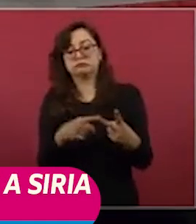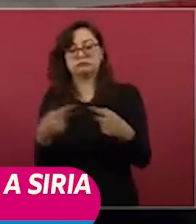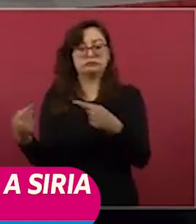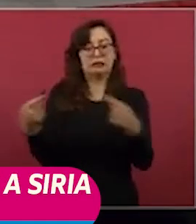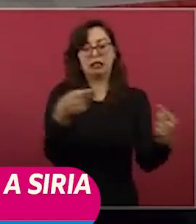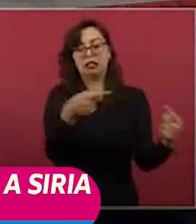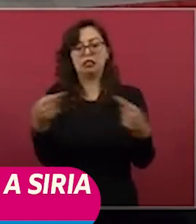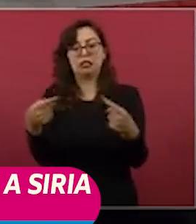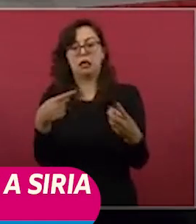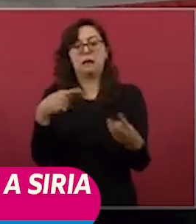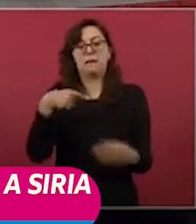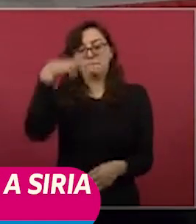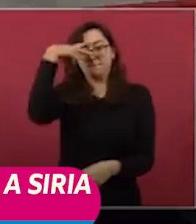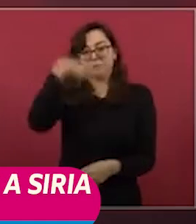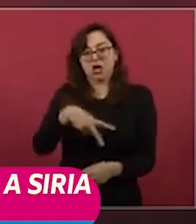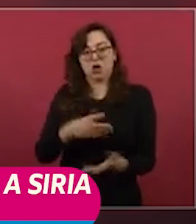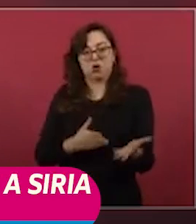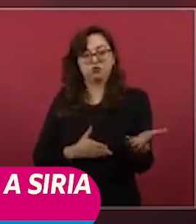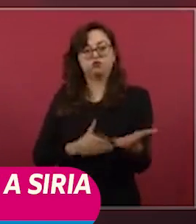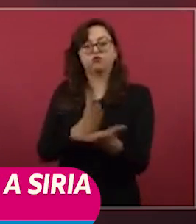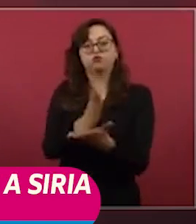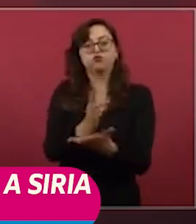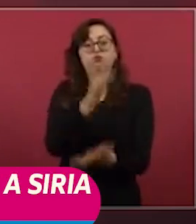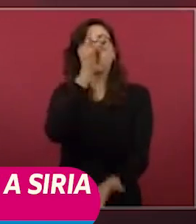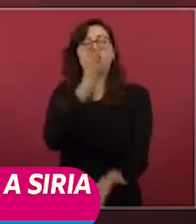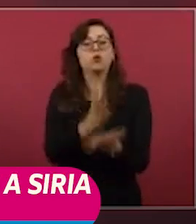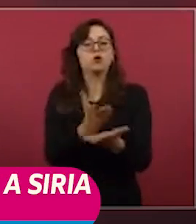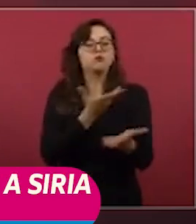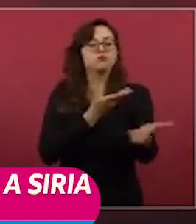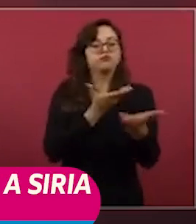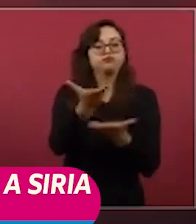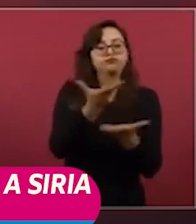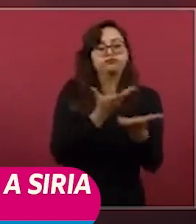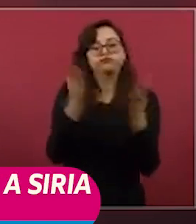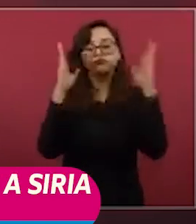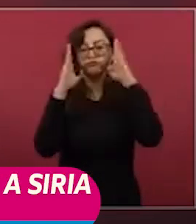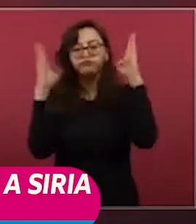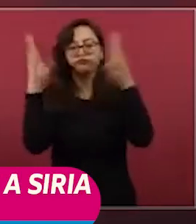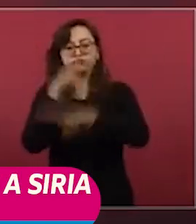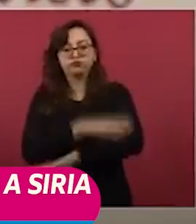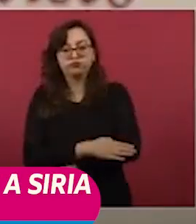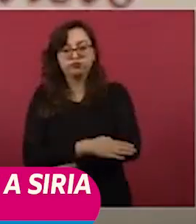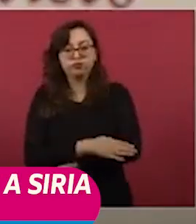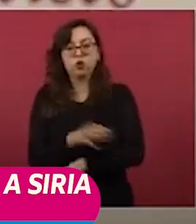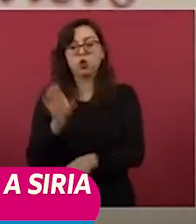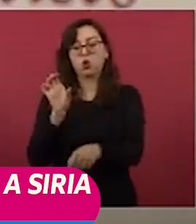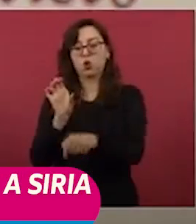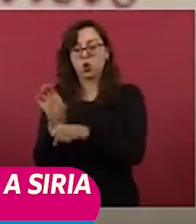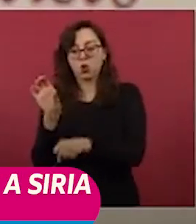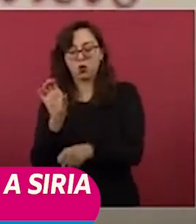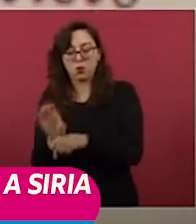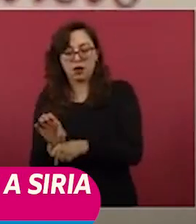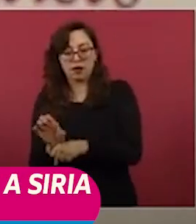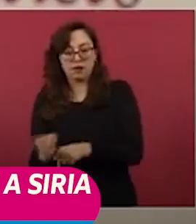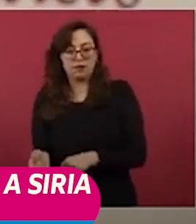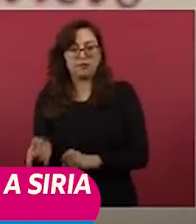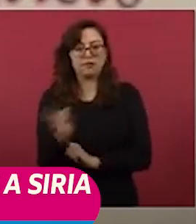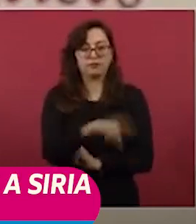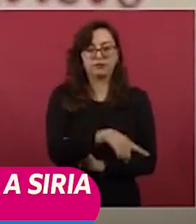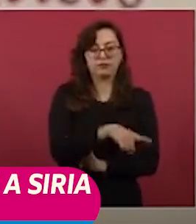buscar que haya diálogo entre esas partes, solicitado así por ambas partes, el gobierno de Colombia y el